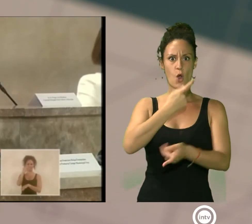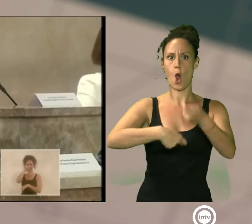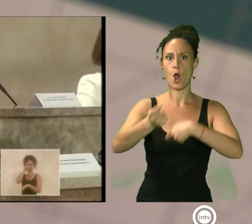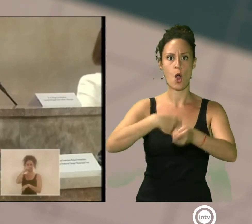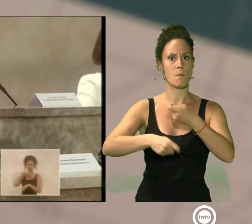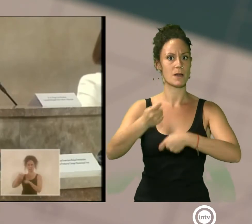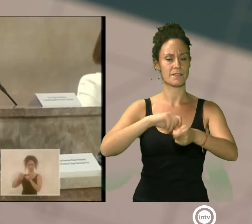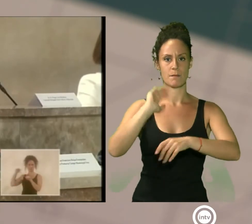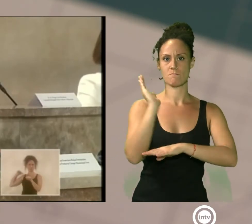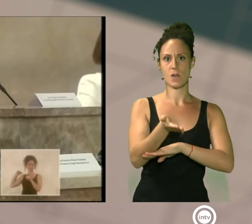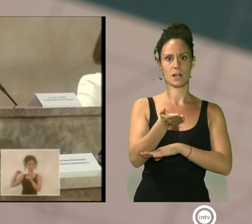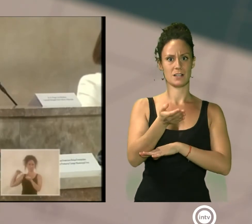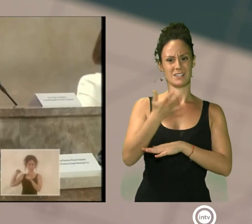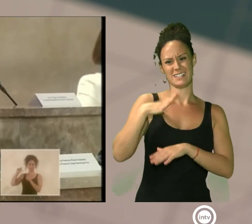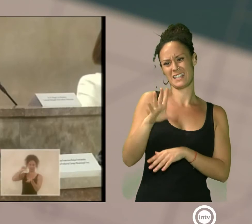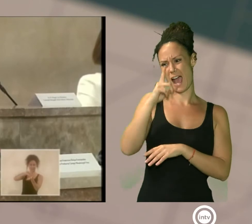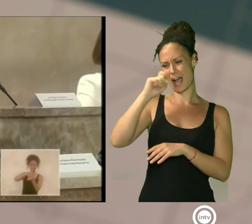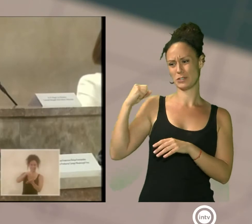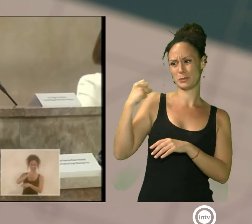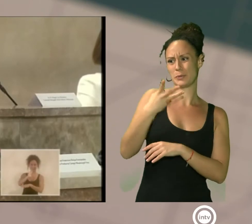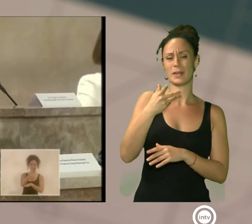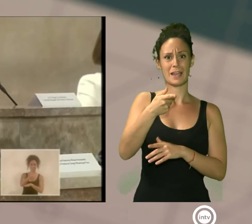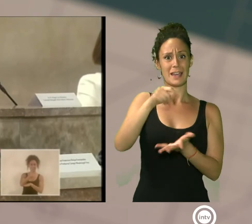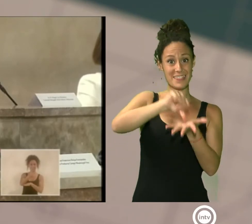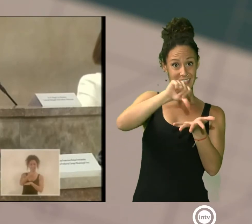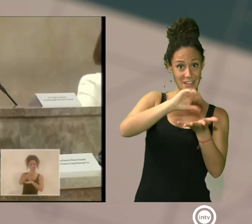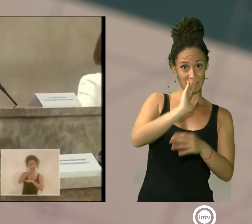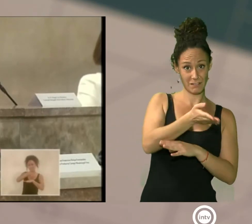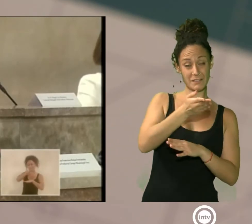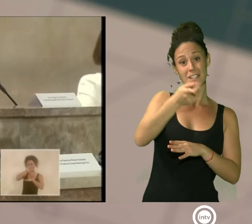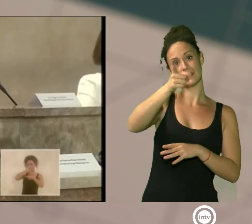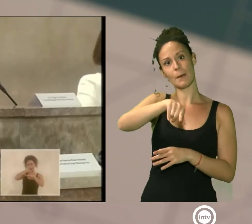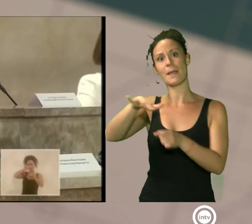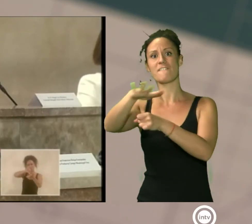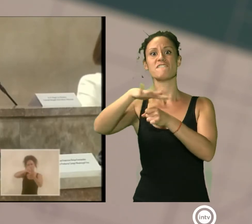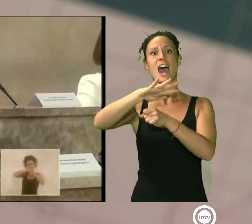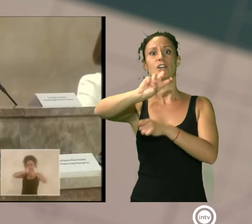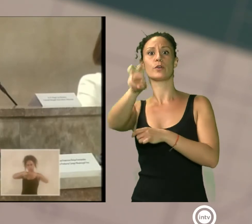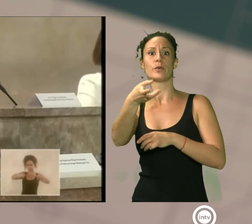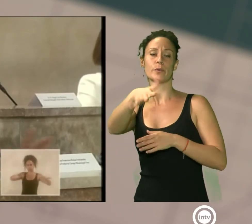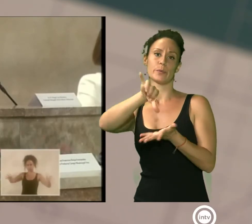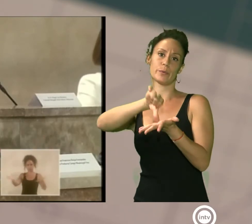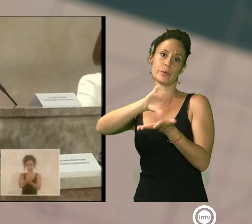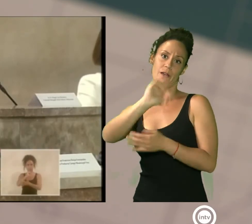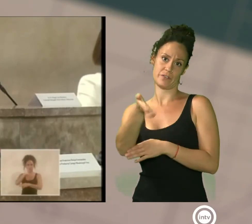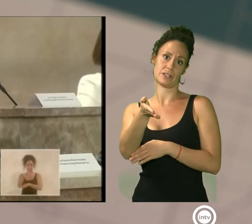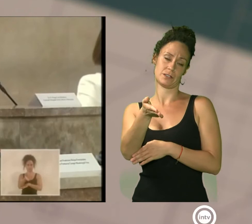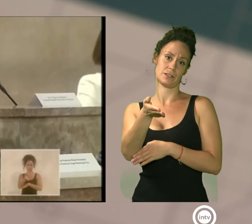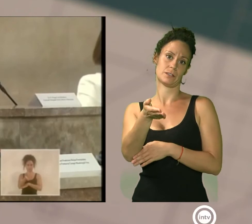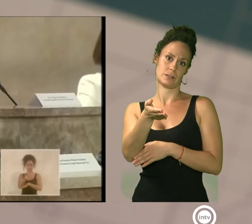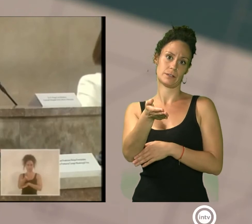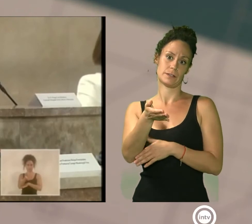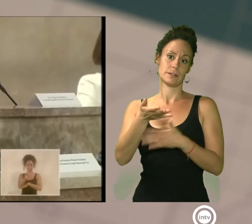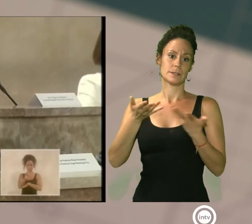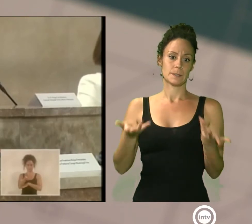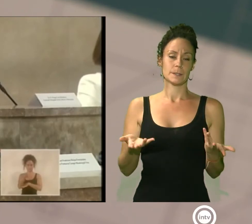que comienza por el centro y se extiende por todos los barrios de nuestra ciudad. Ya le he indicado un poco, a